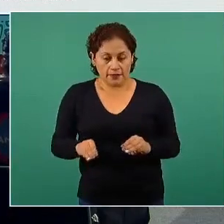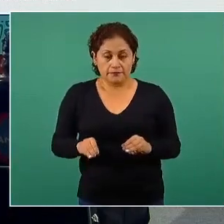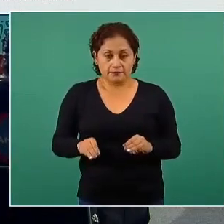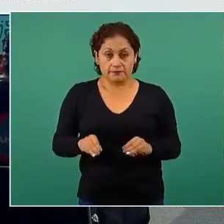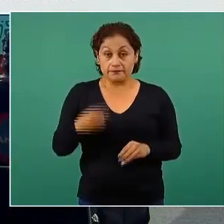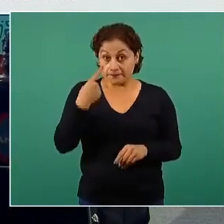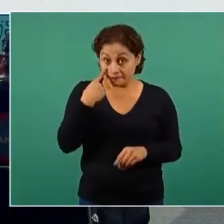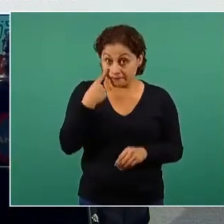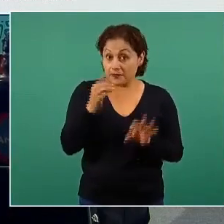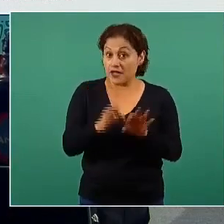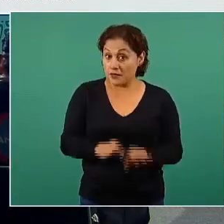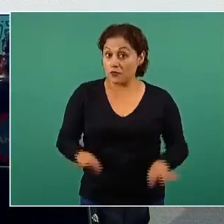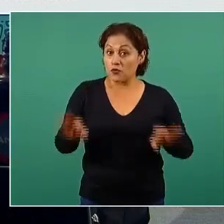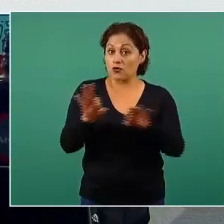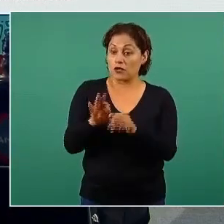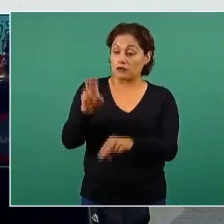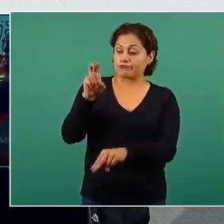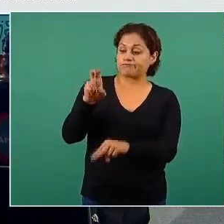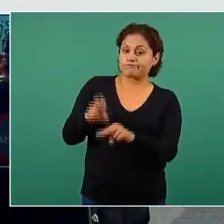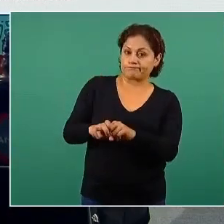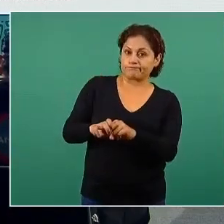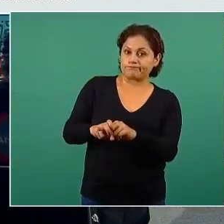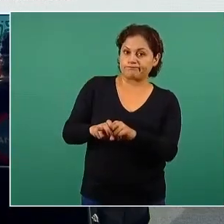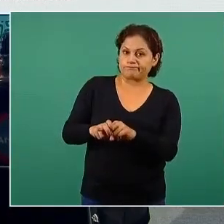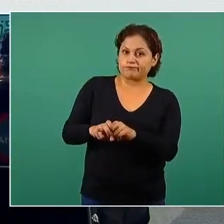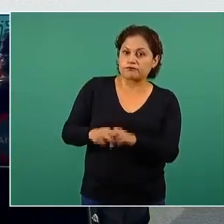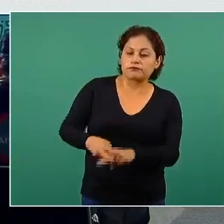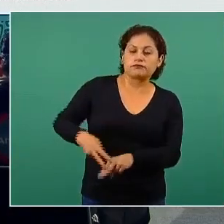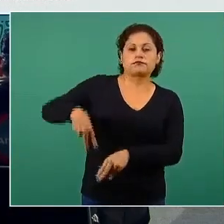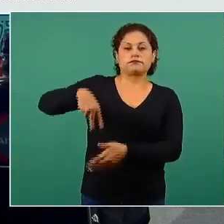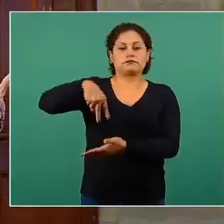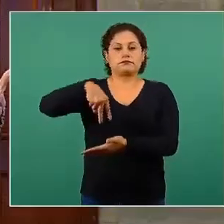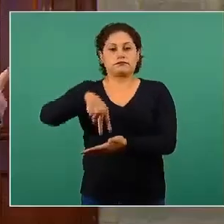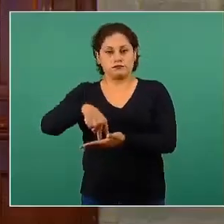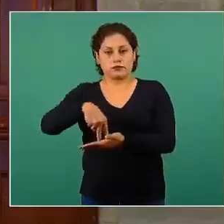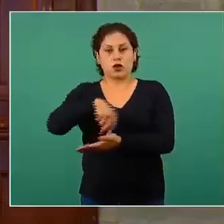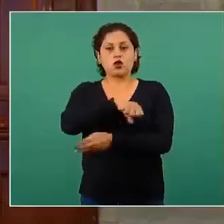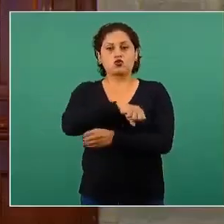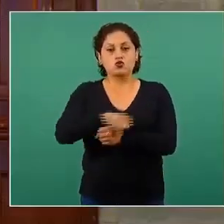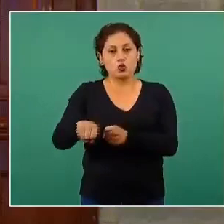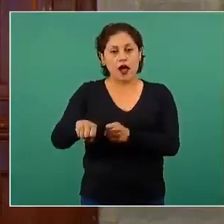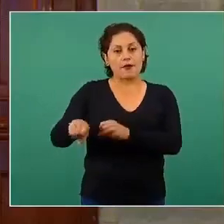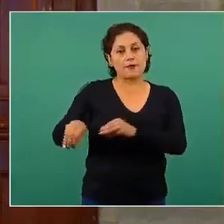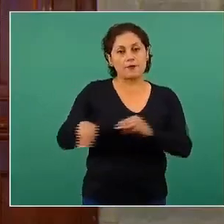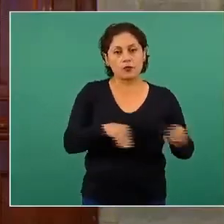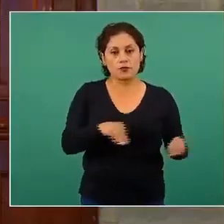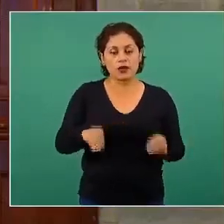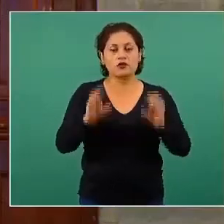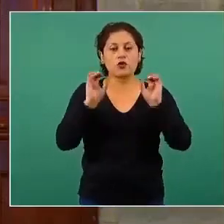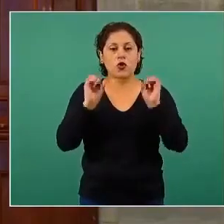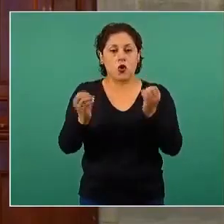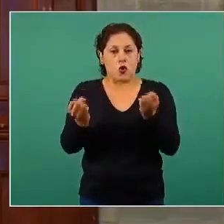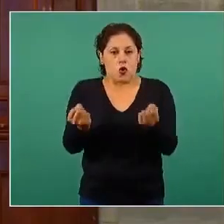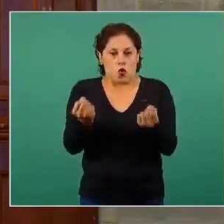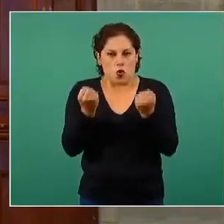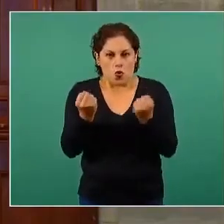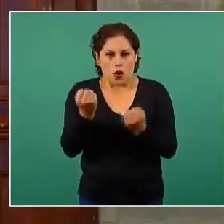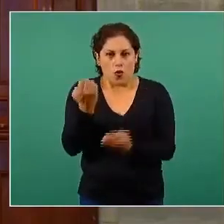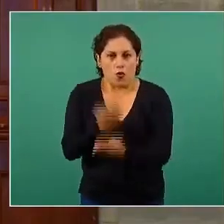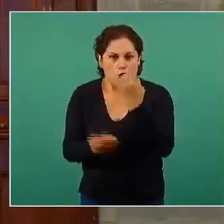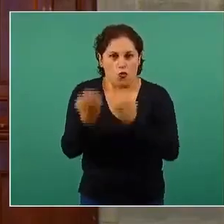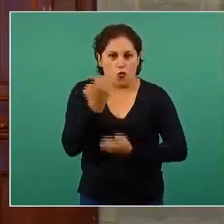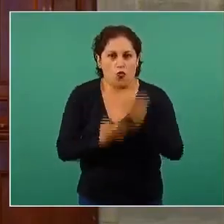sentado con actividad física de cualquier intensidad, desde ligera hasta moderada, vigorosa, que es la que sabemos que